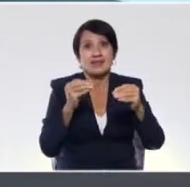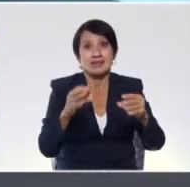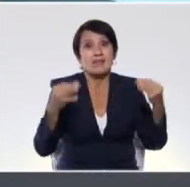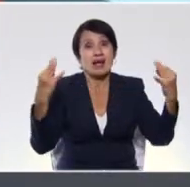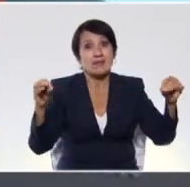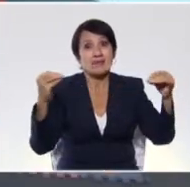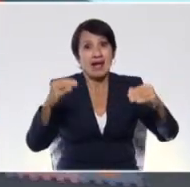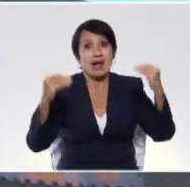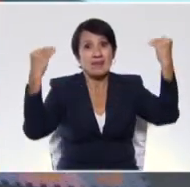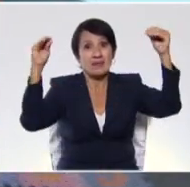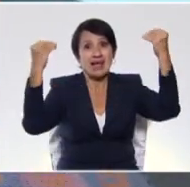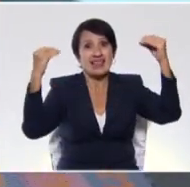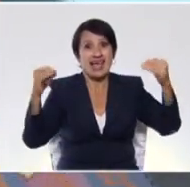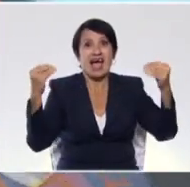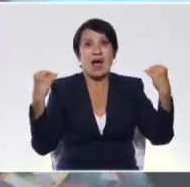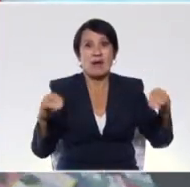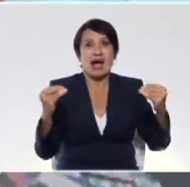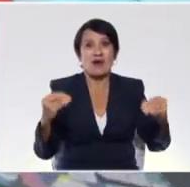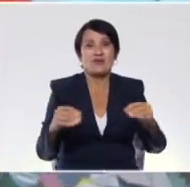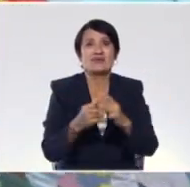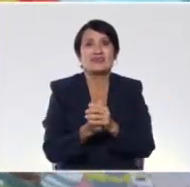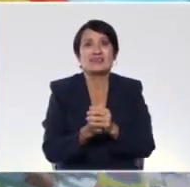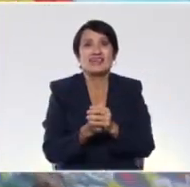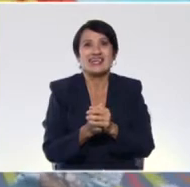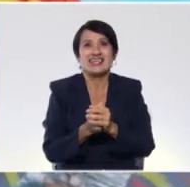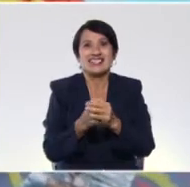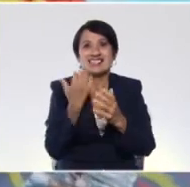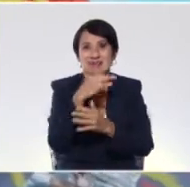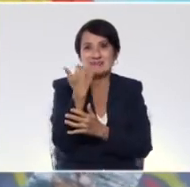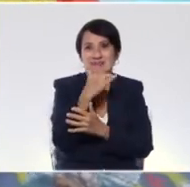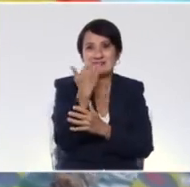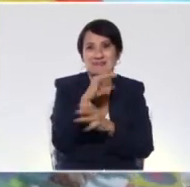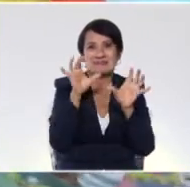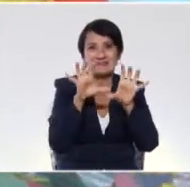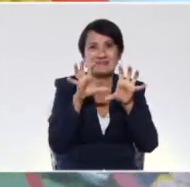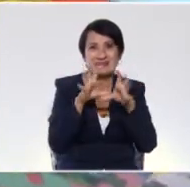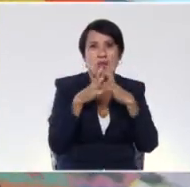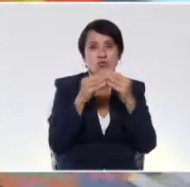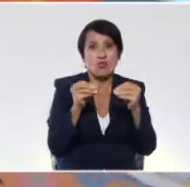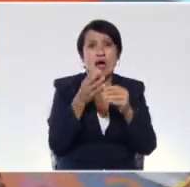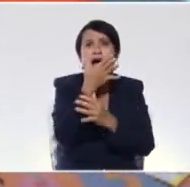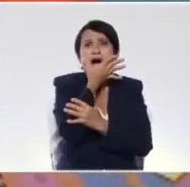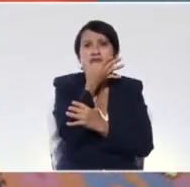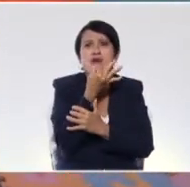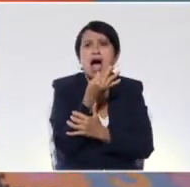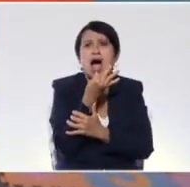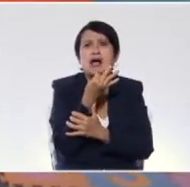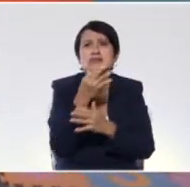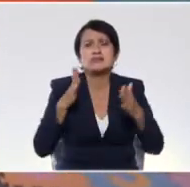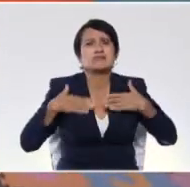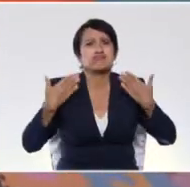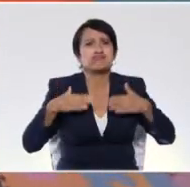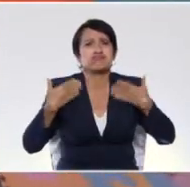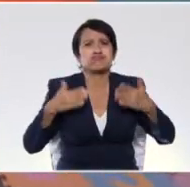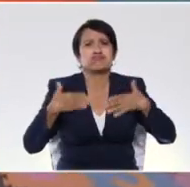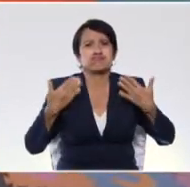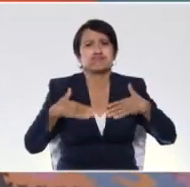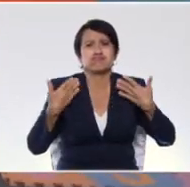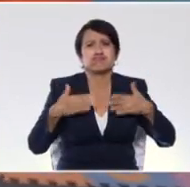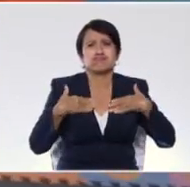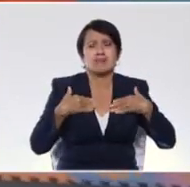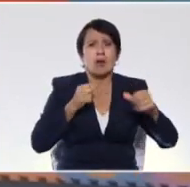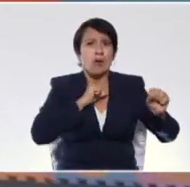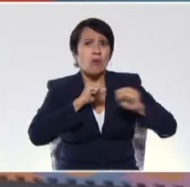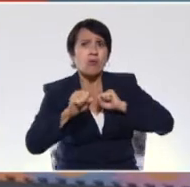papel arriba, papel abajo. ¿Vieron? Fácil, divertido, nos